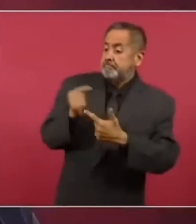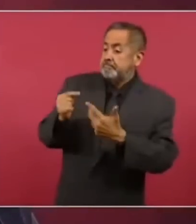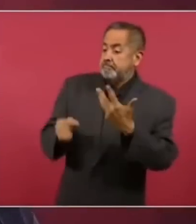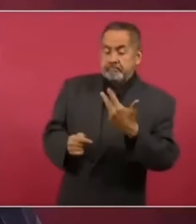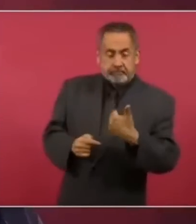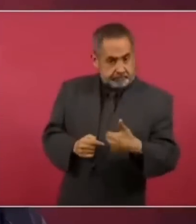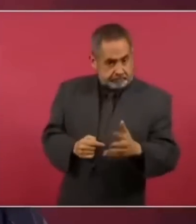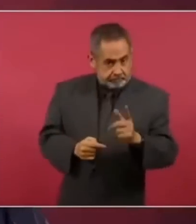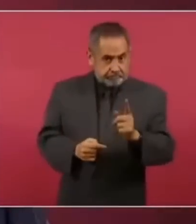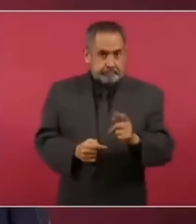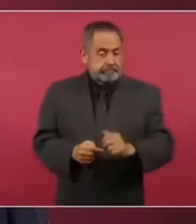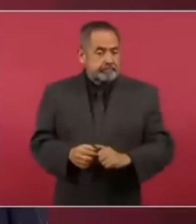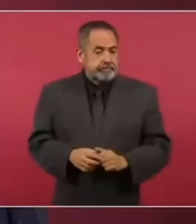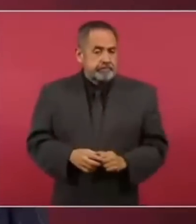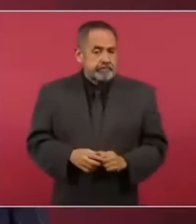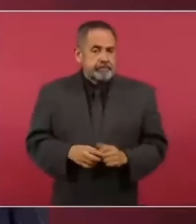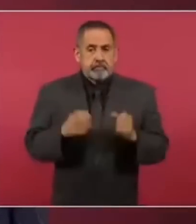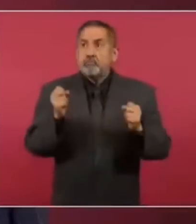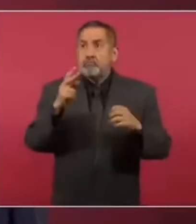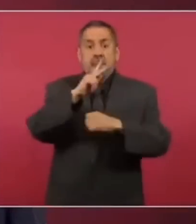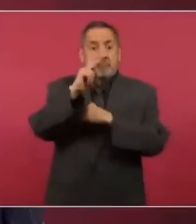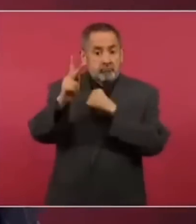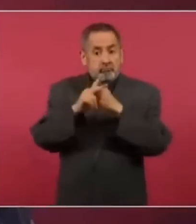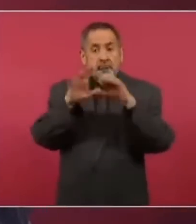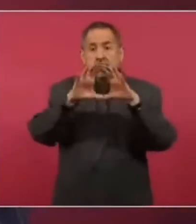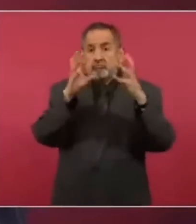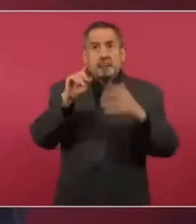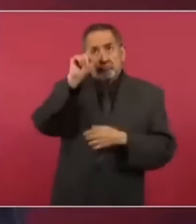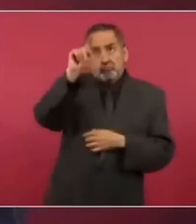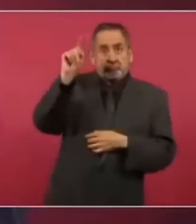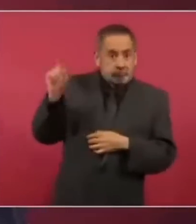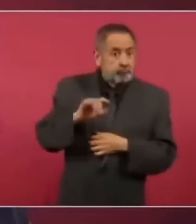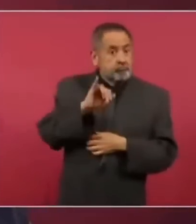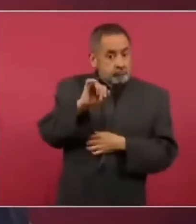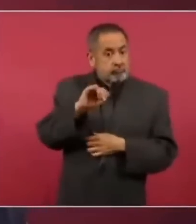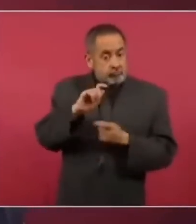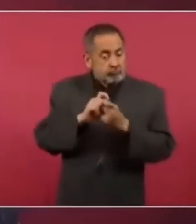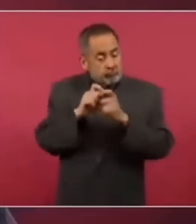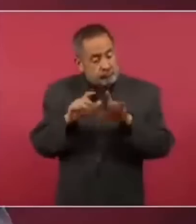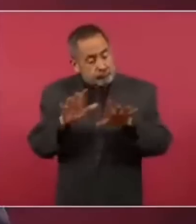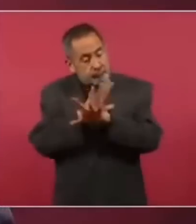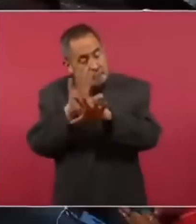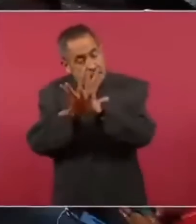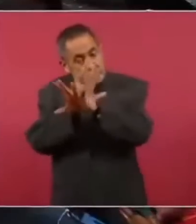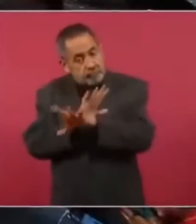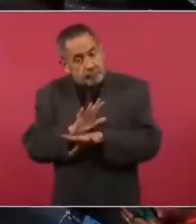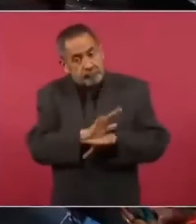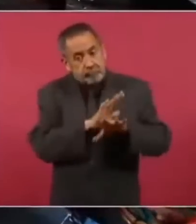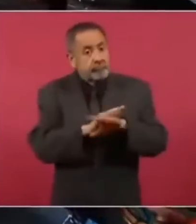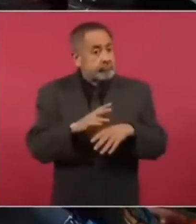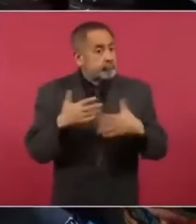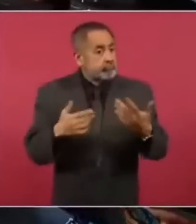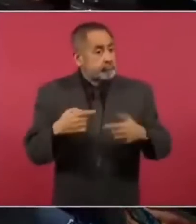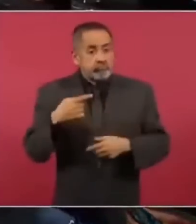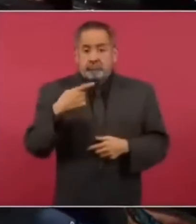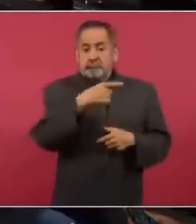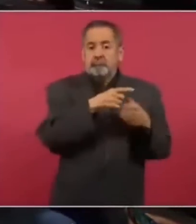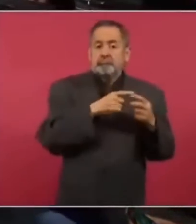En muchos países lograron imponer esas